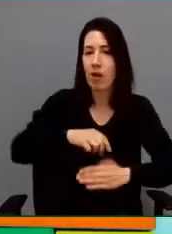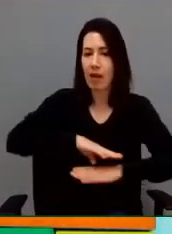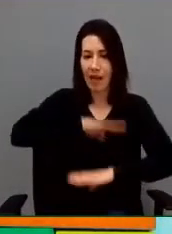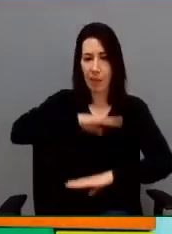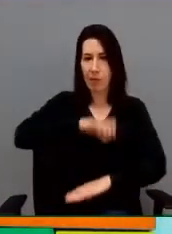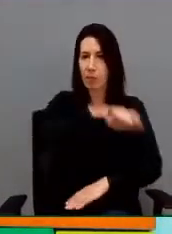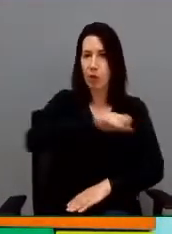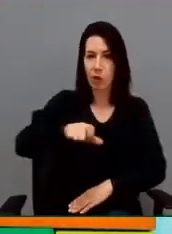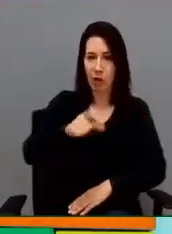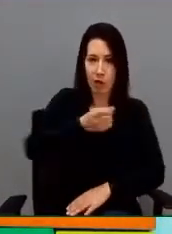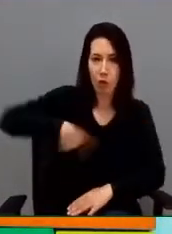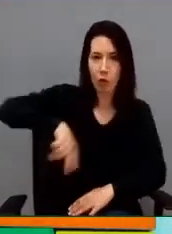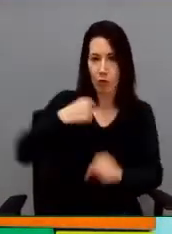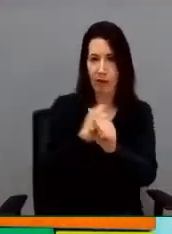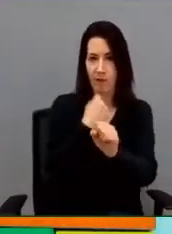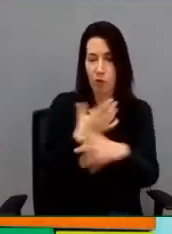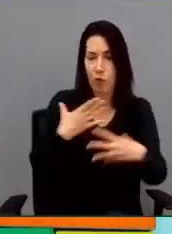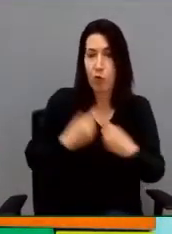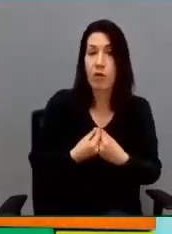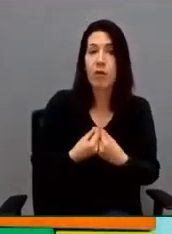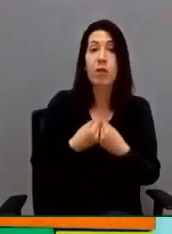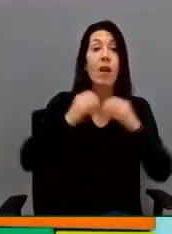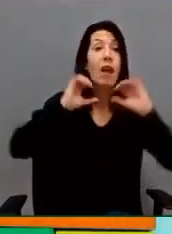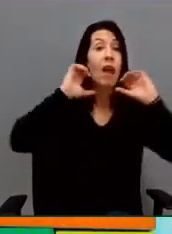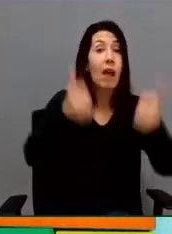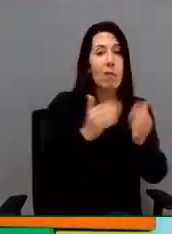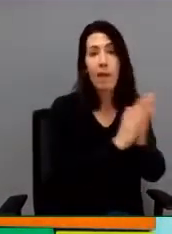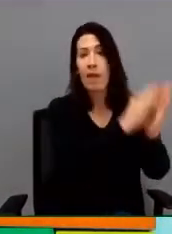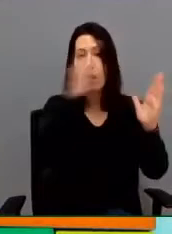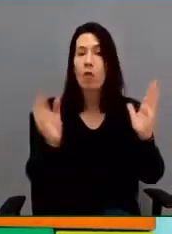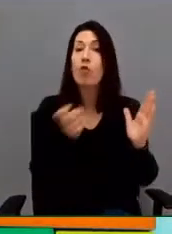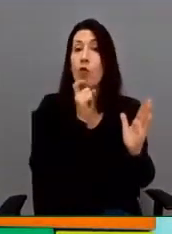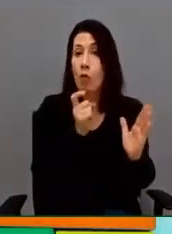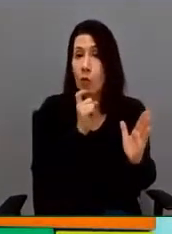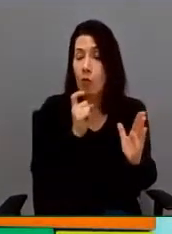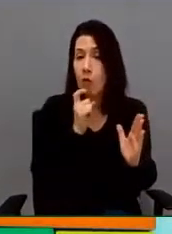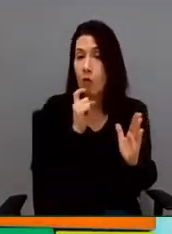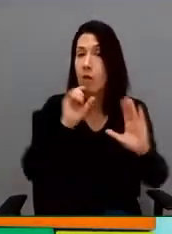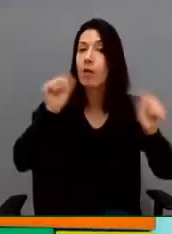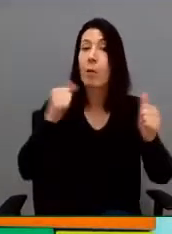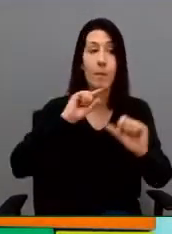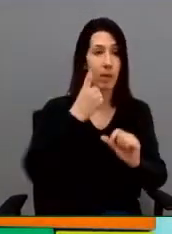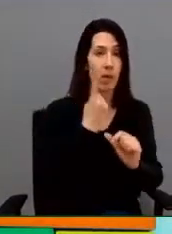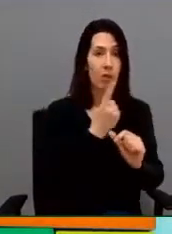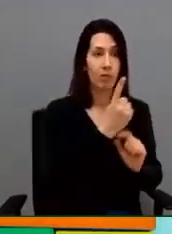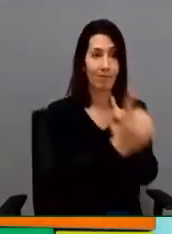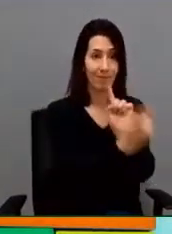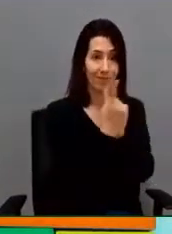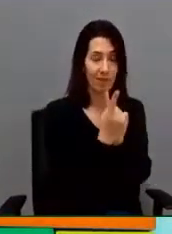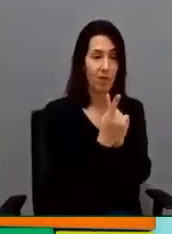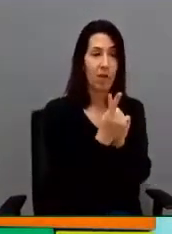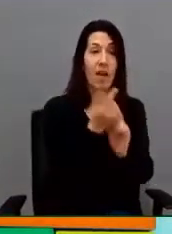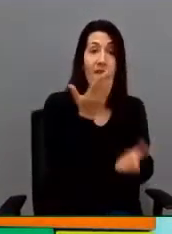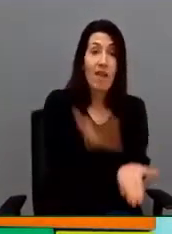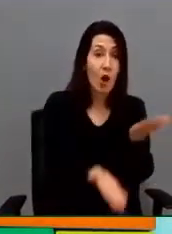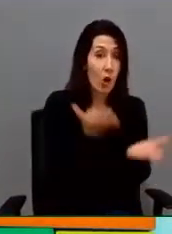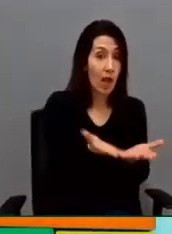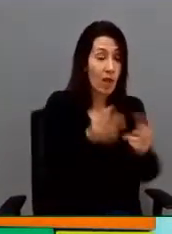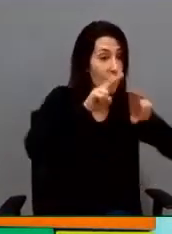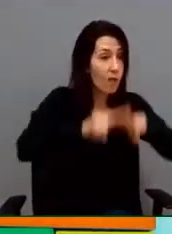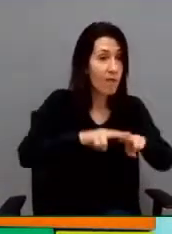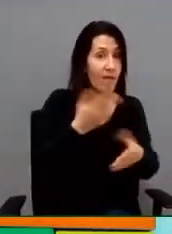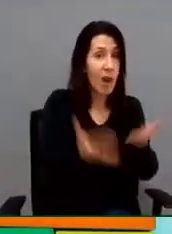de las personas con las que trabajamos. ¿Cómo se inicia todo esto? Pues a través de una valoración, una valoración